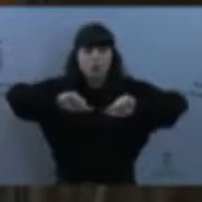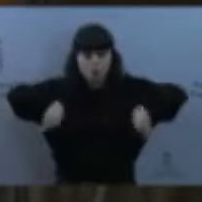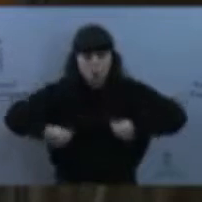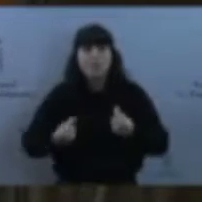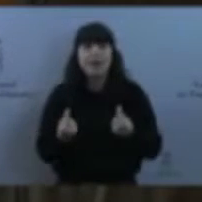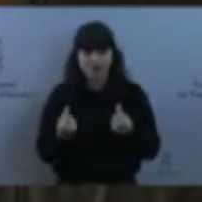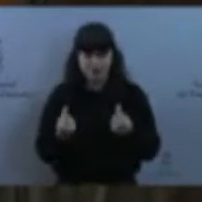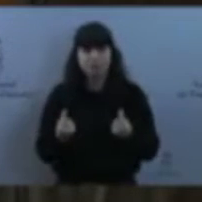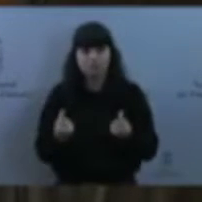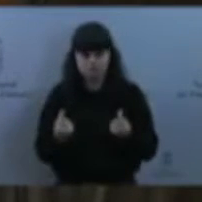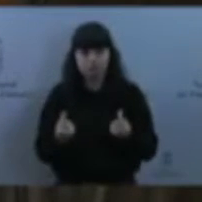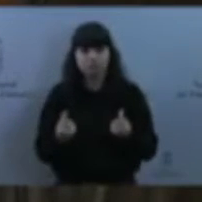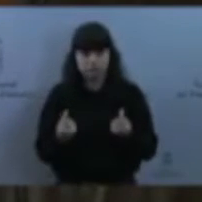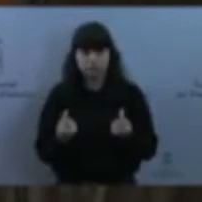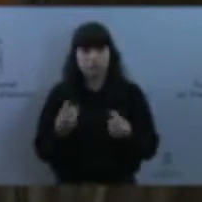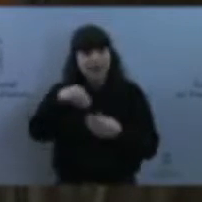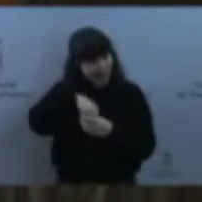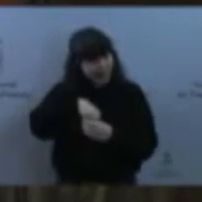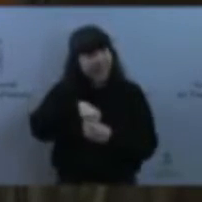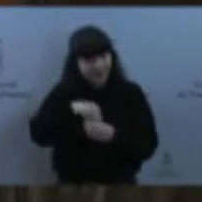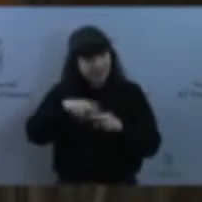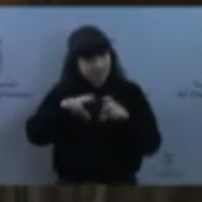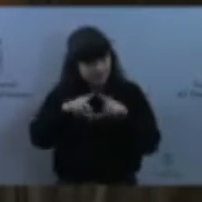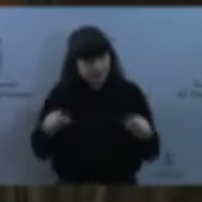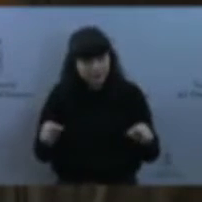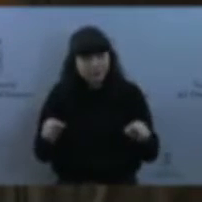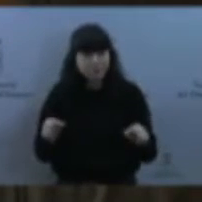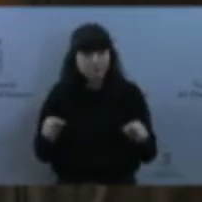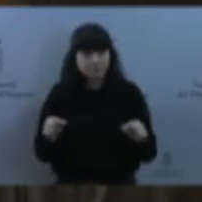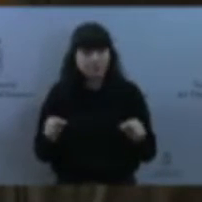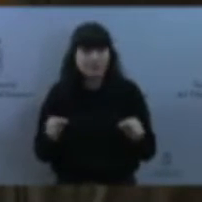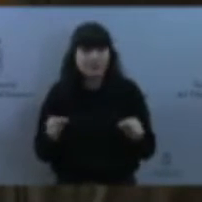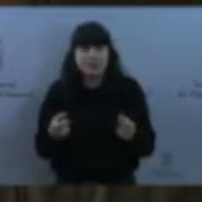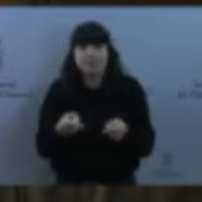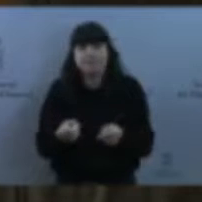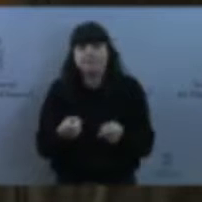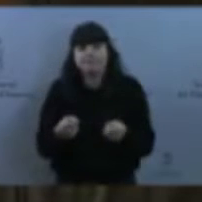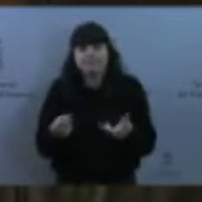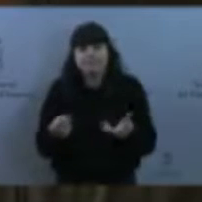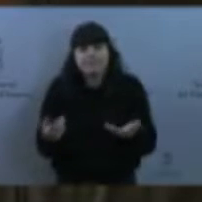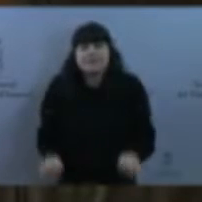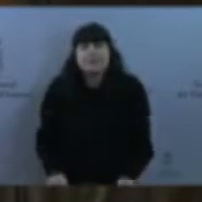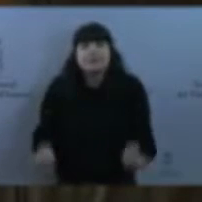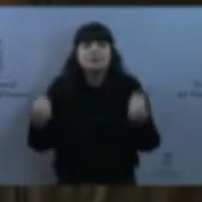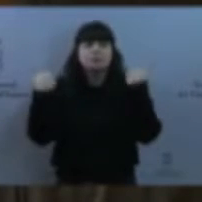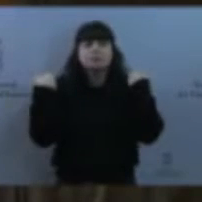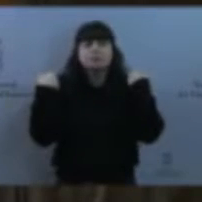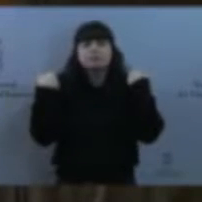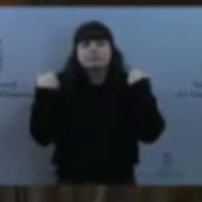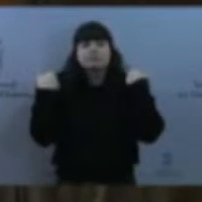El impulso debe corresponder a la entidad responsable de la ejecución,